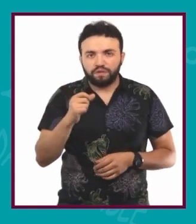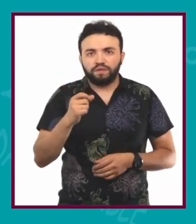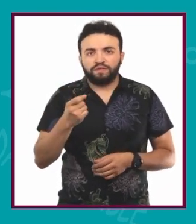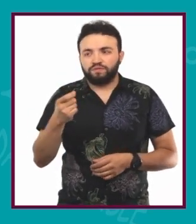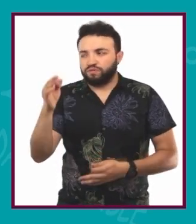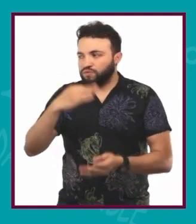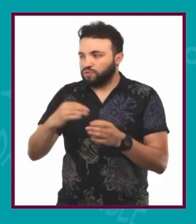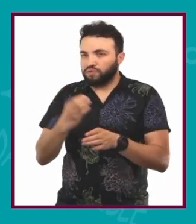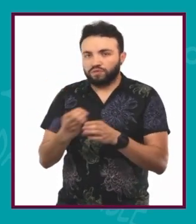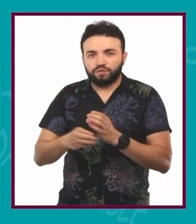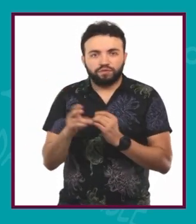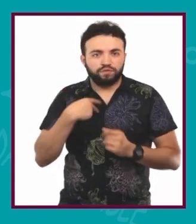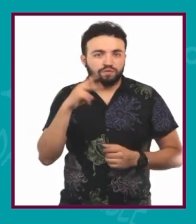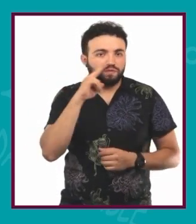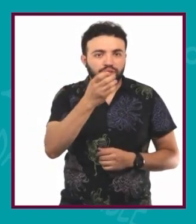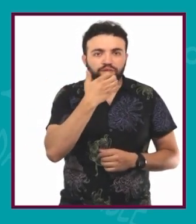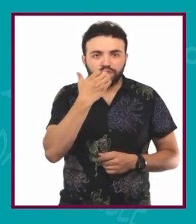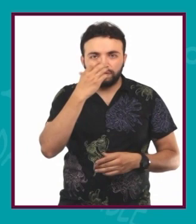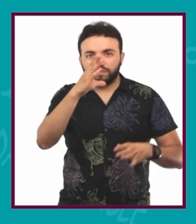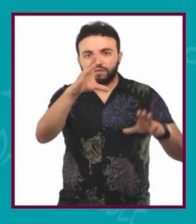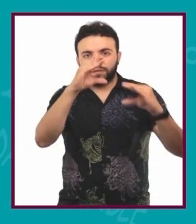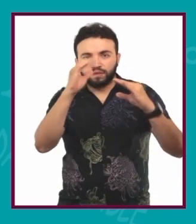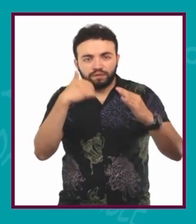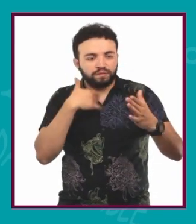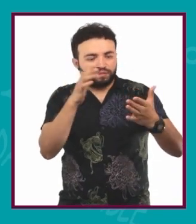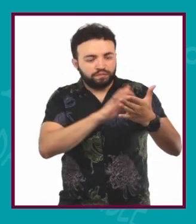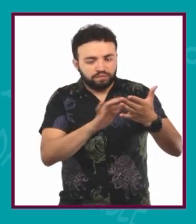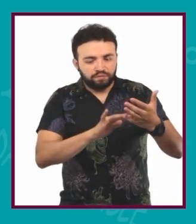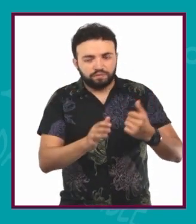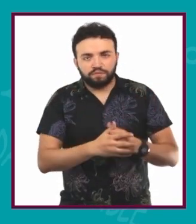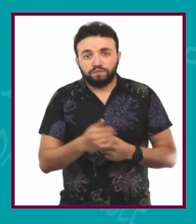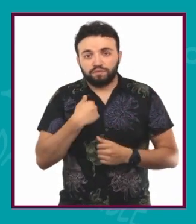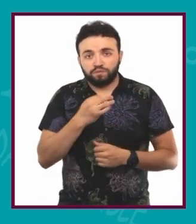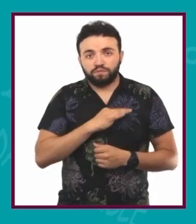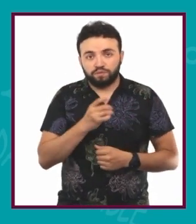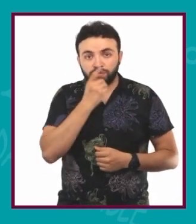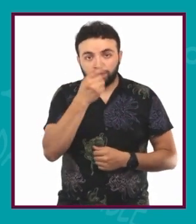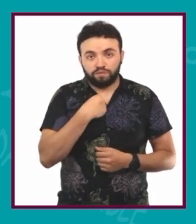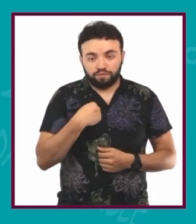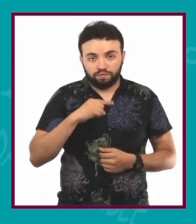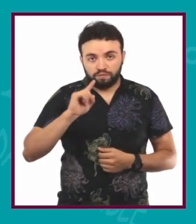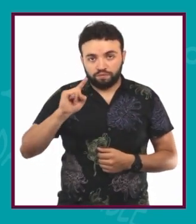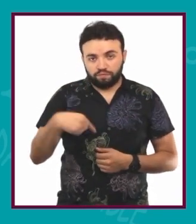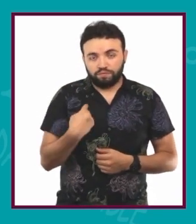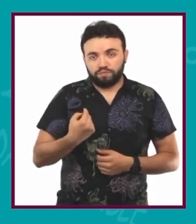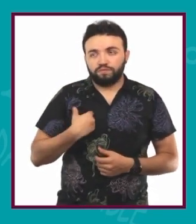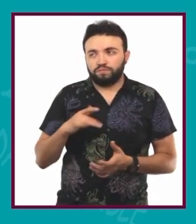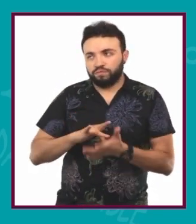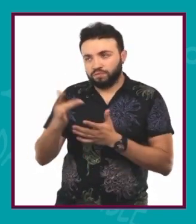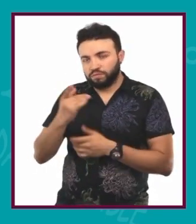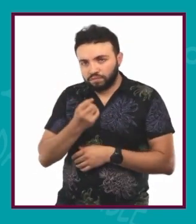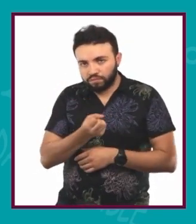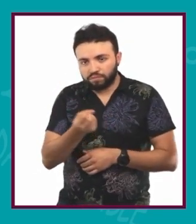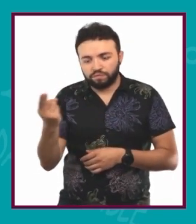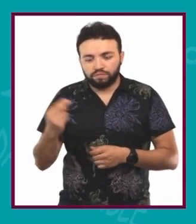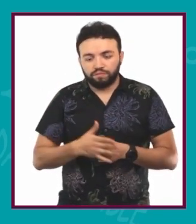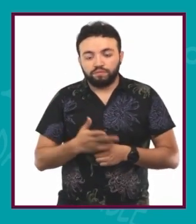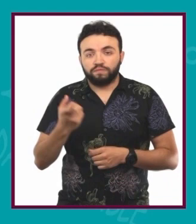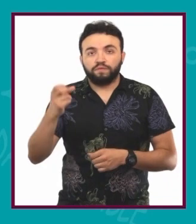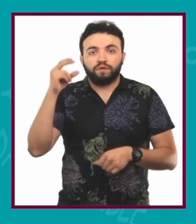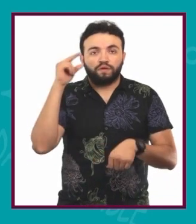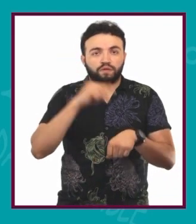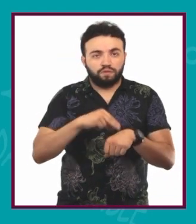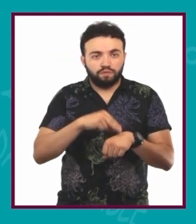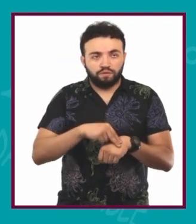veía en la escuela, que me enseñaban, que leía. Puedo decir que por lo que soy es gracias a ellos. Son unos